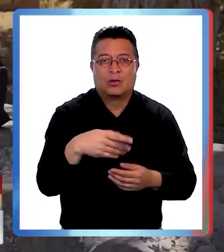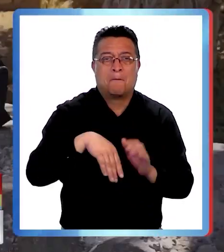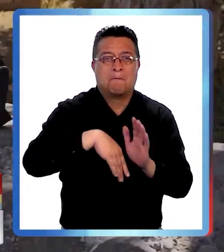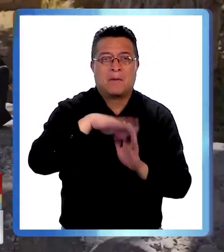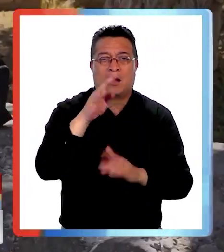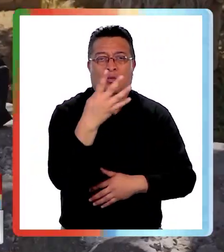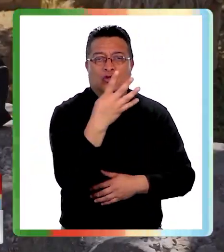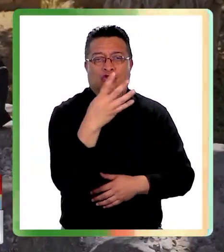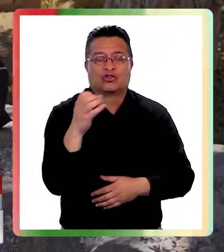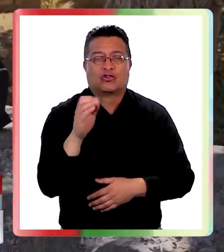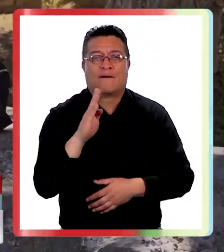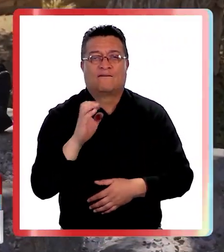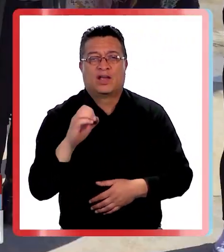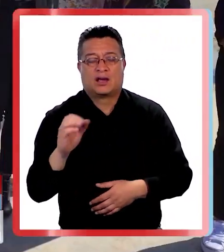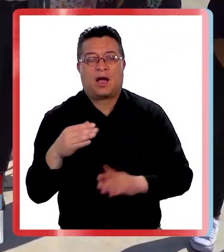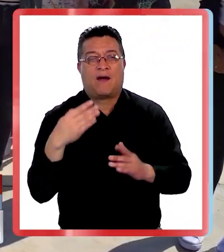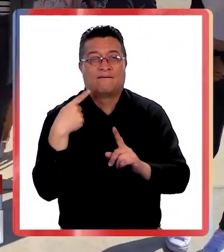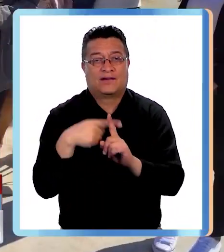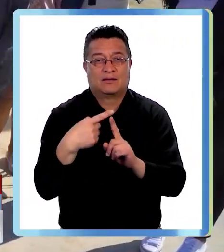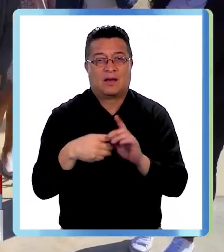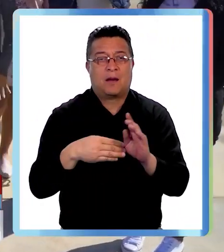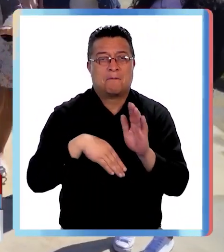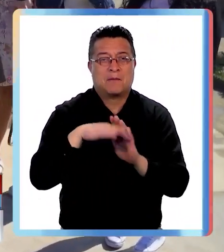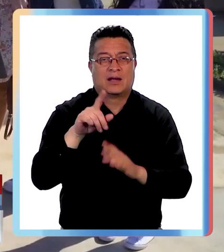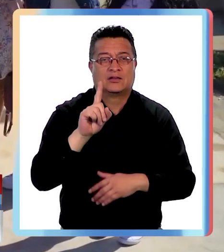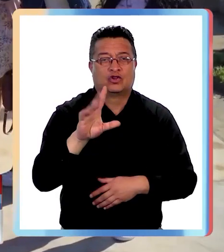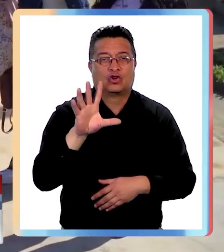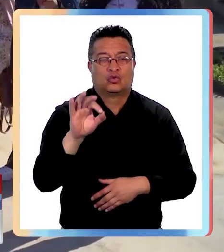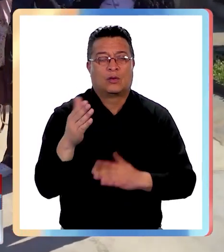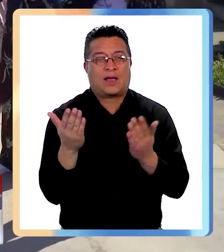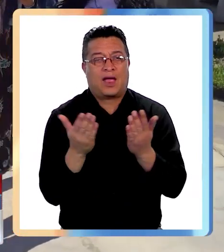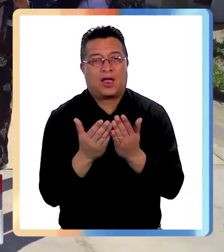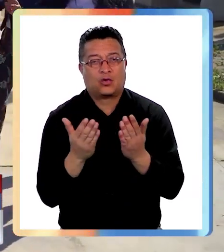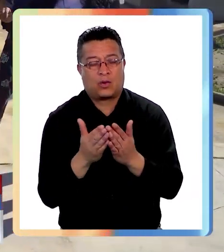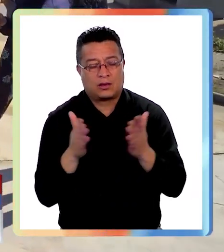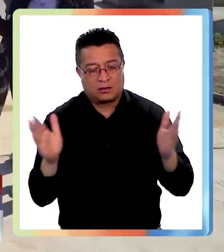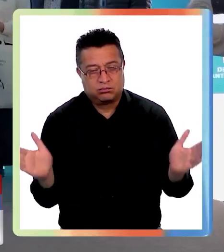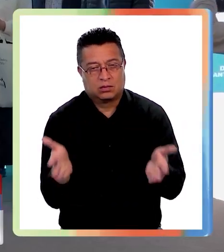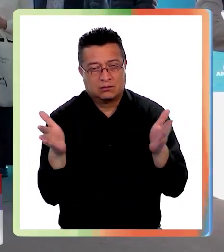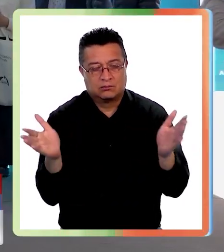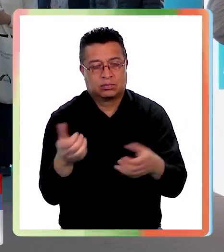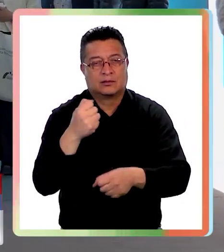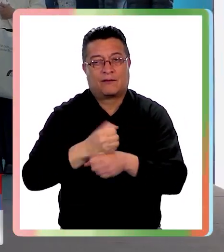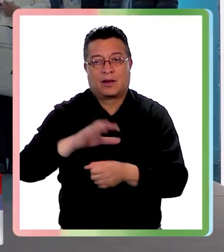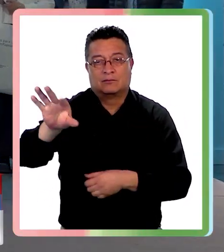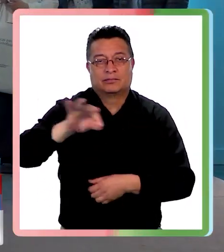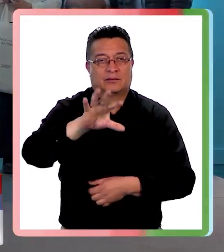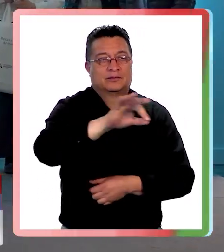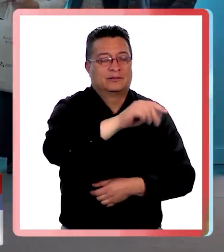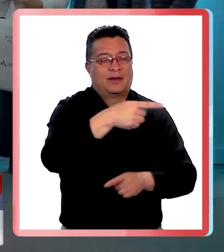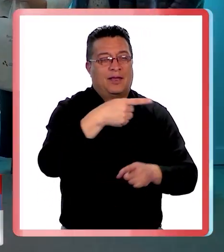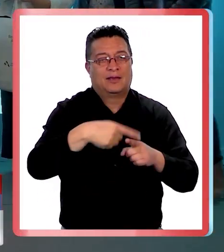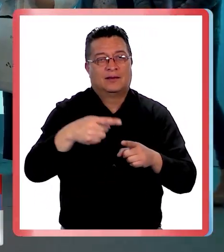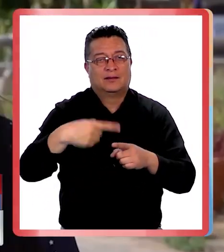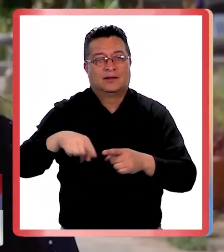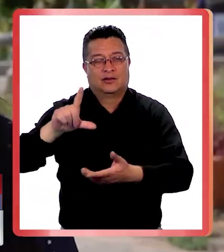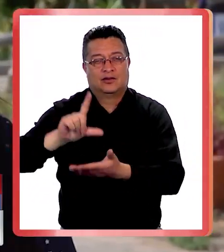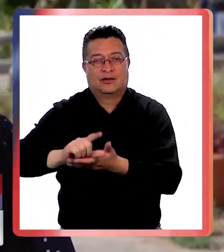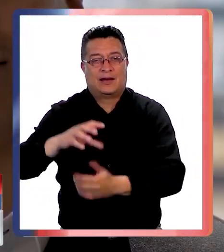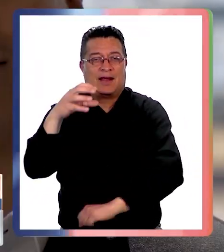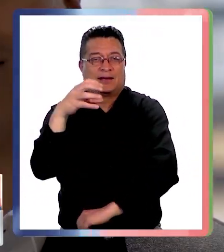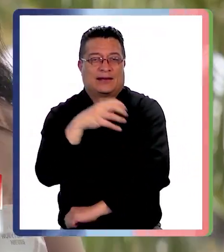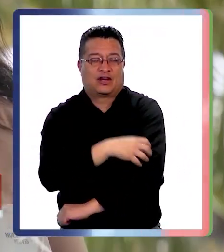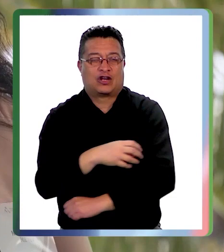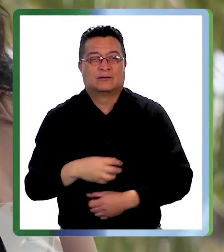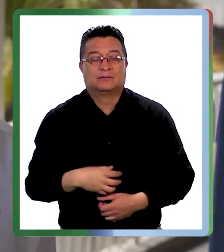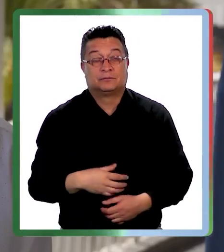de 400 becas, beneficiando a más de 150 estudiantes y fomentando la empleabilidad en las distintas localidades de